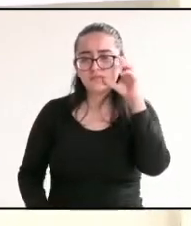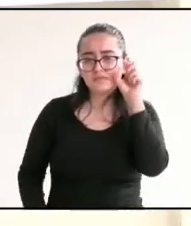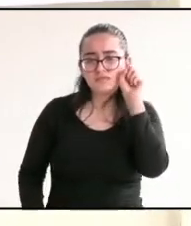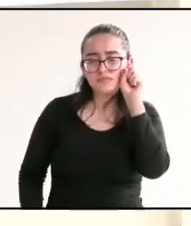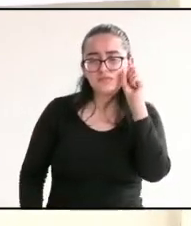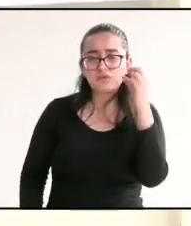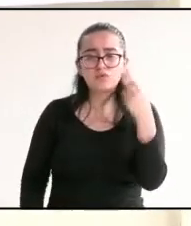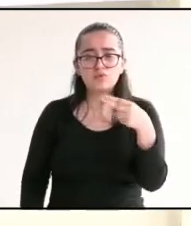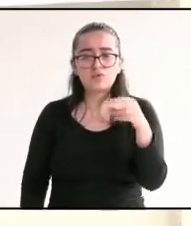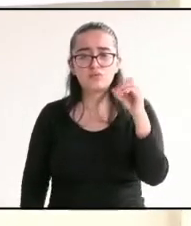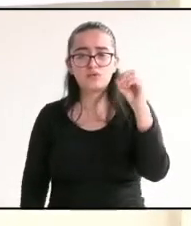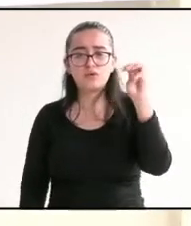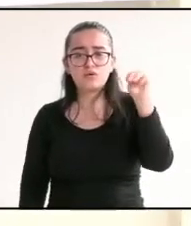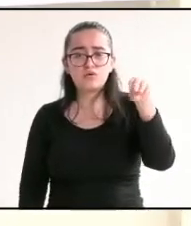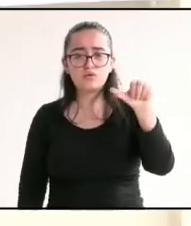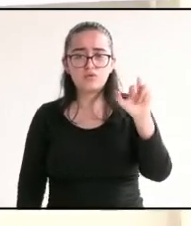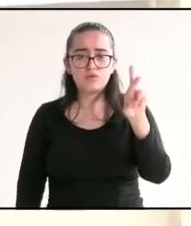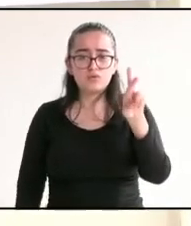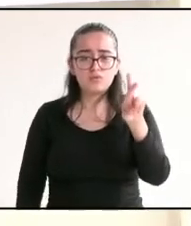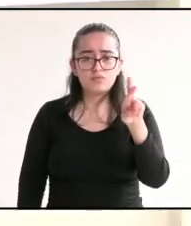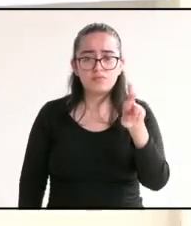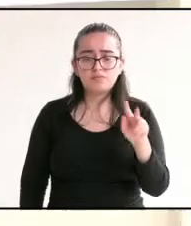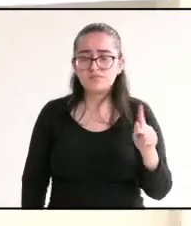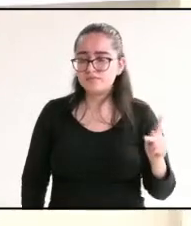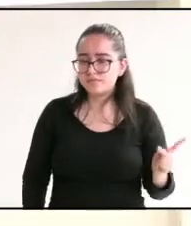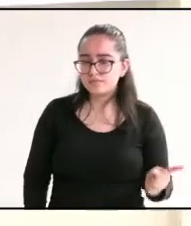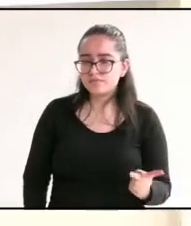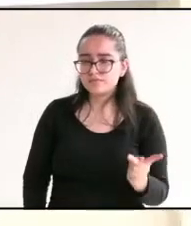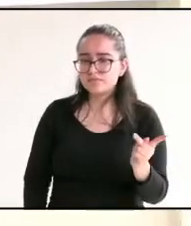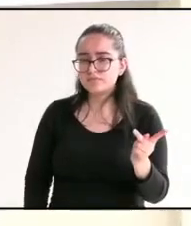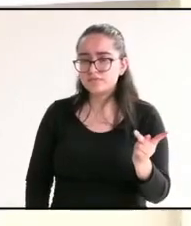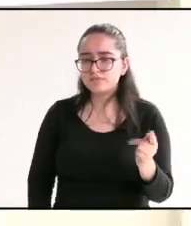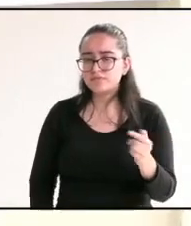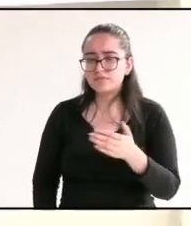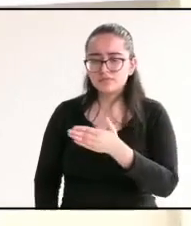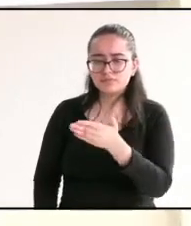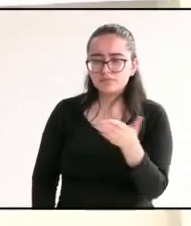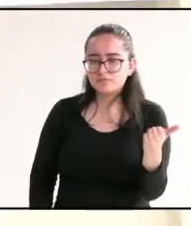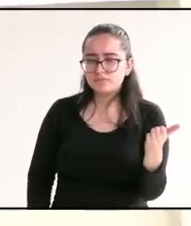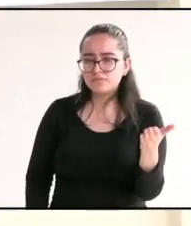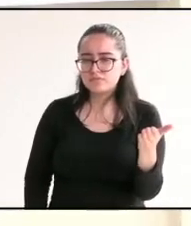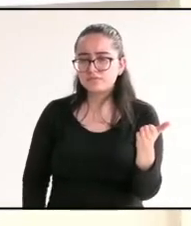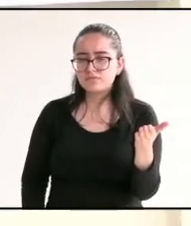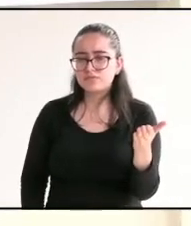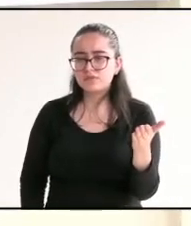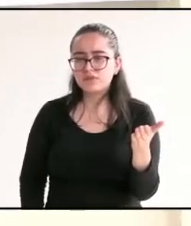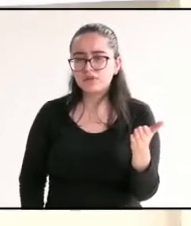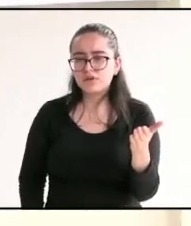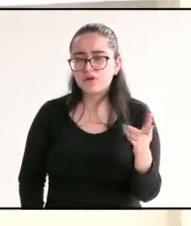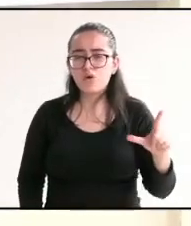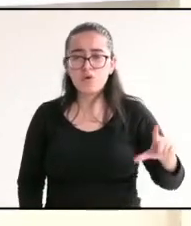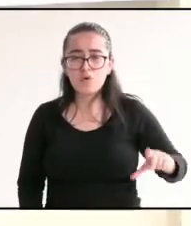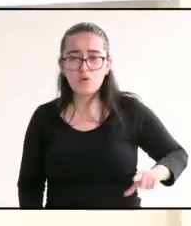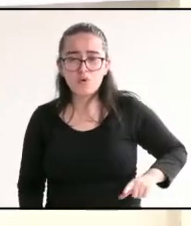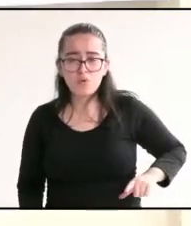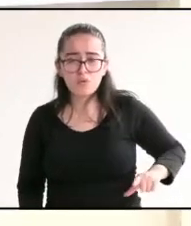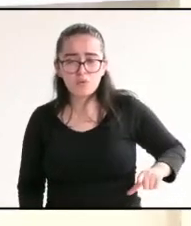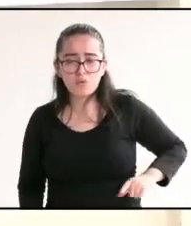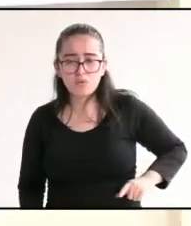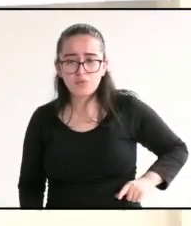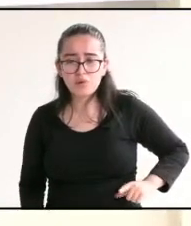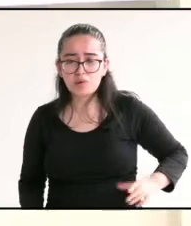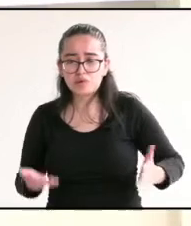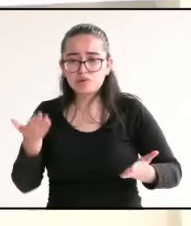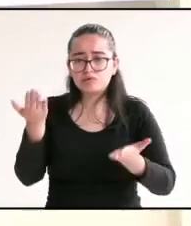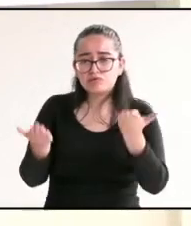Omar del Moral Molina y le repito la pregunta. ¿Qué medidas va a emprender su gobierno para generar un equilibrio